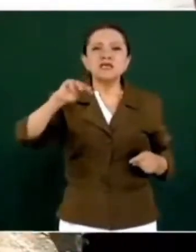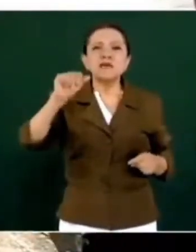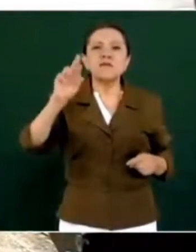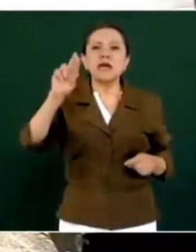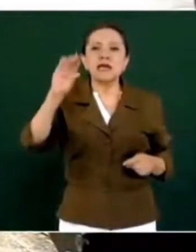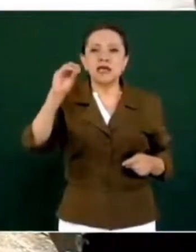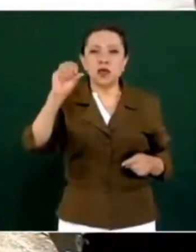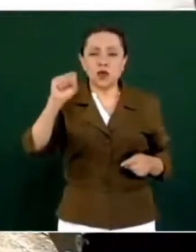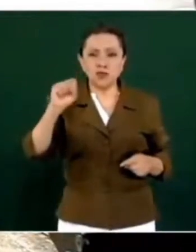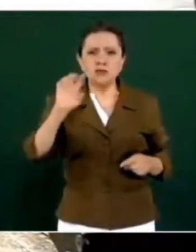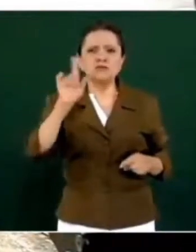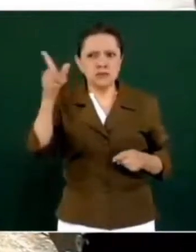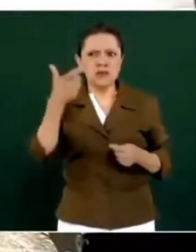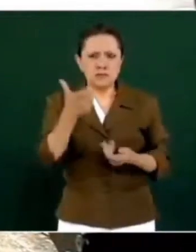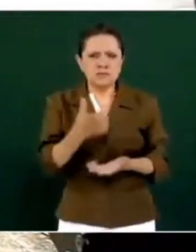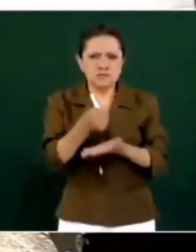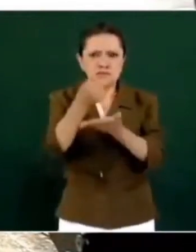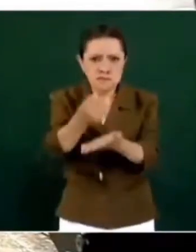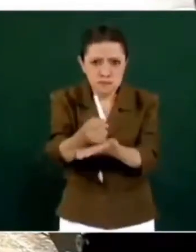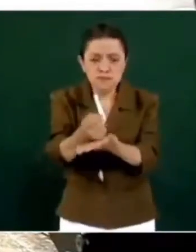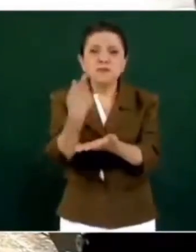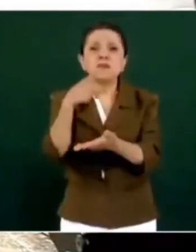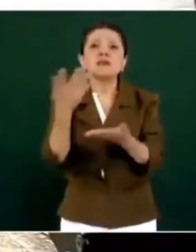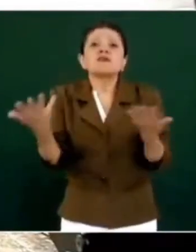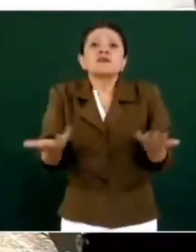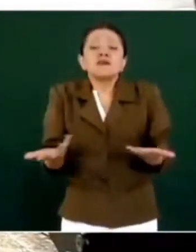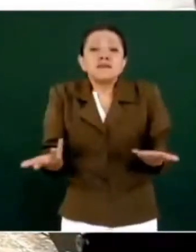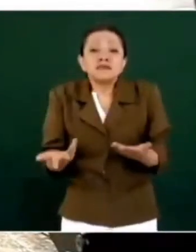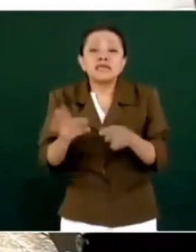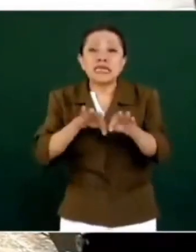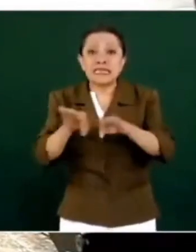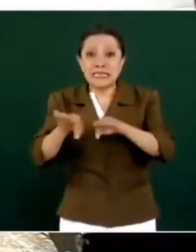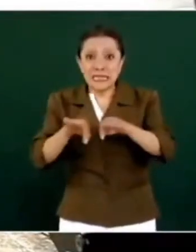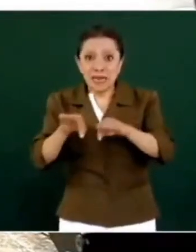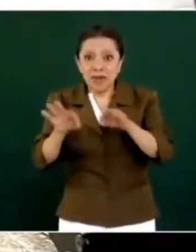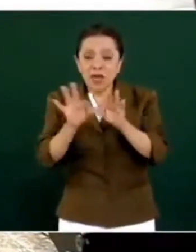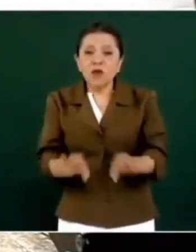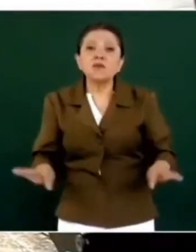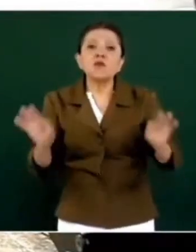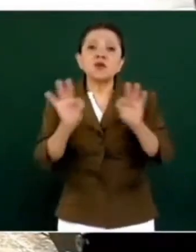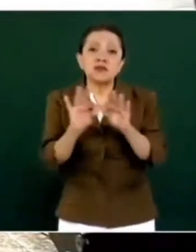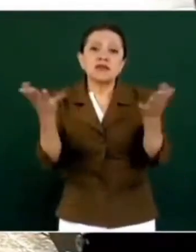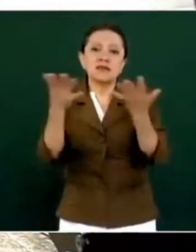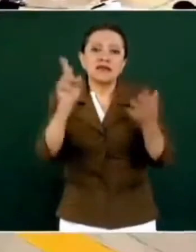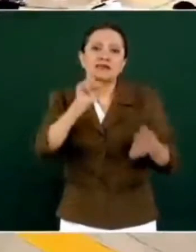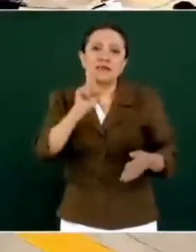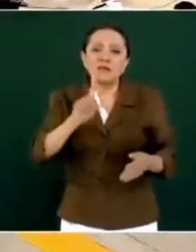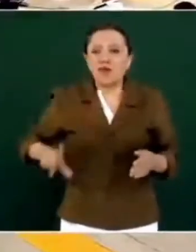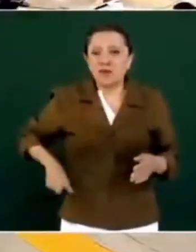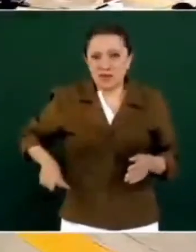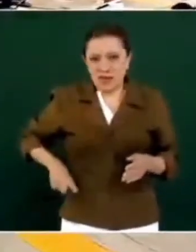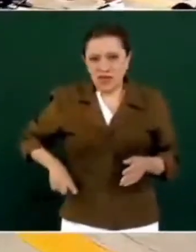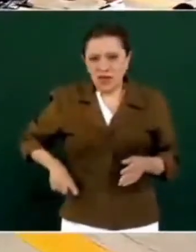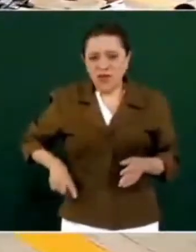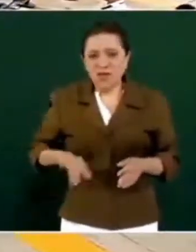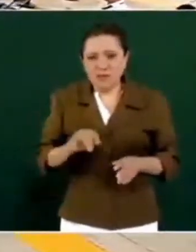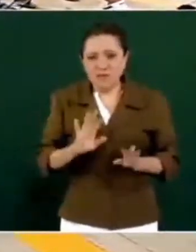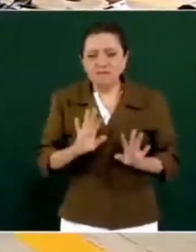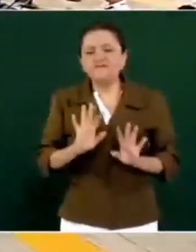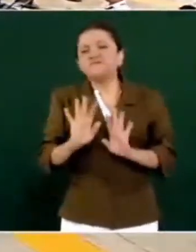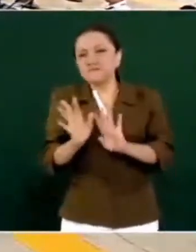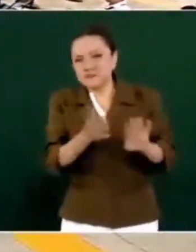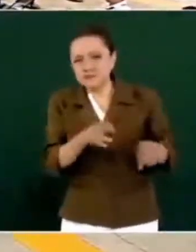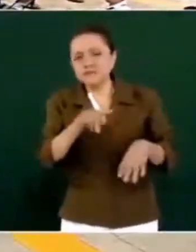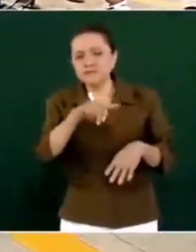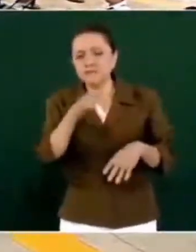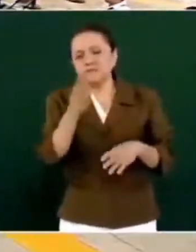invertirle, que se va a hacer, es un trabajo importante que está haciendo la gobernadora Evelyn Salgado Pineda. Gracias. Bueno, lo de Cantaluna